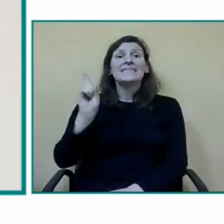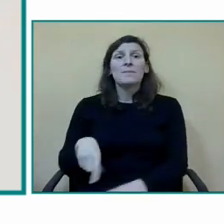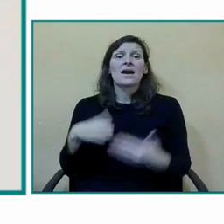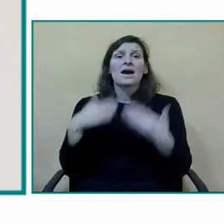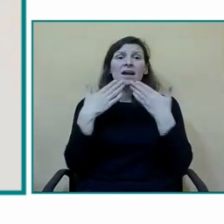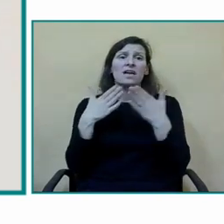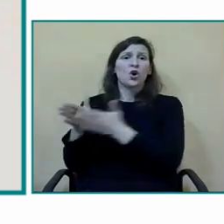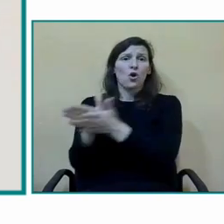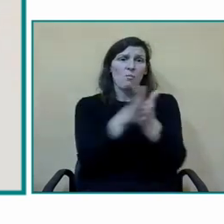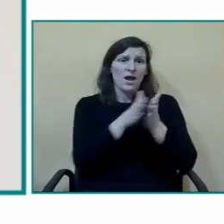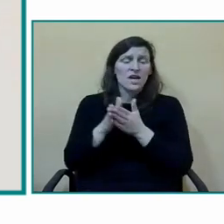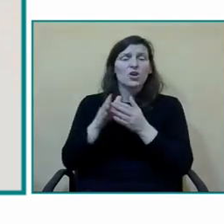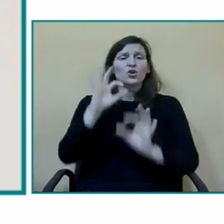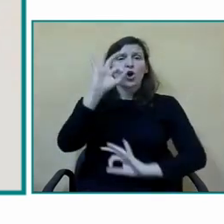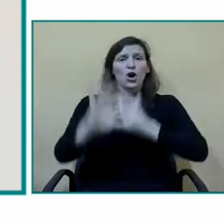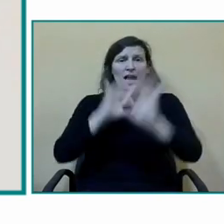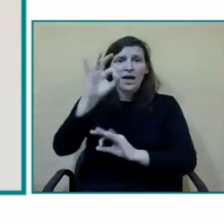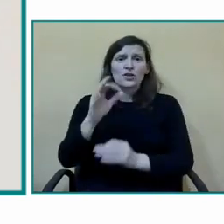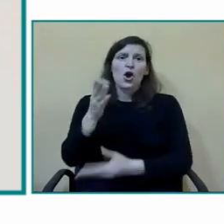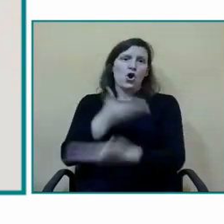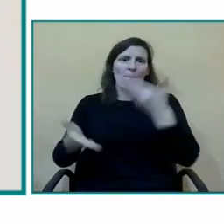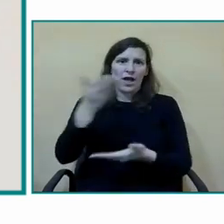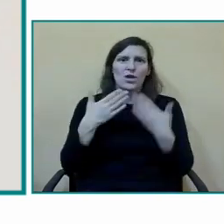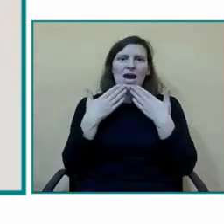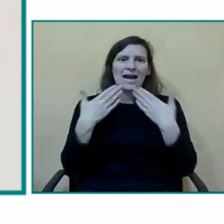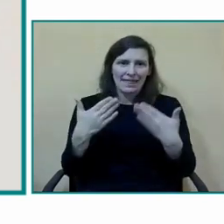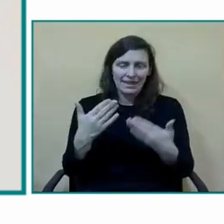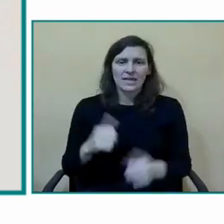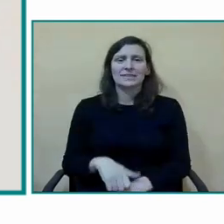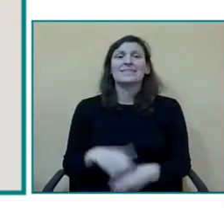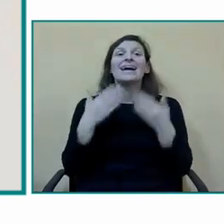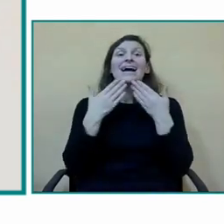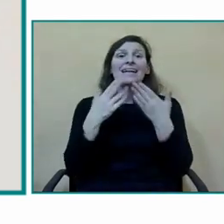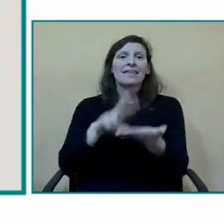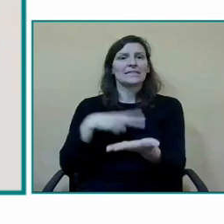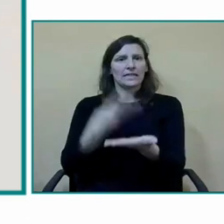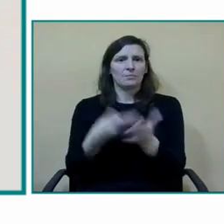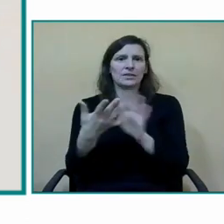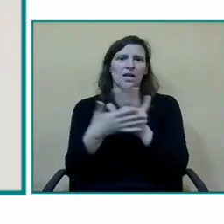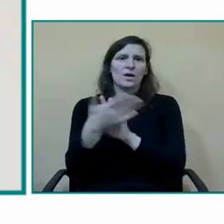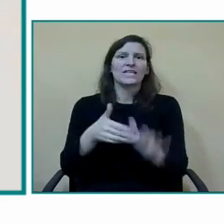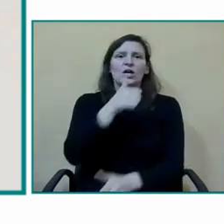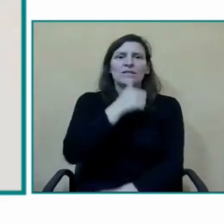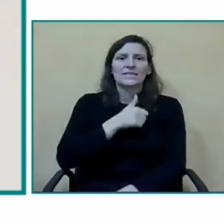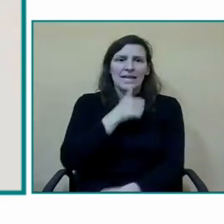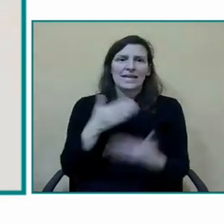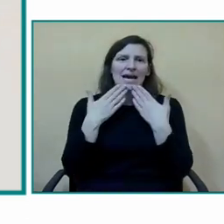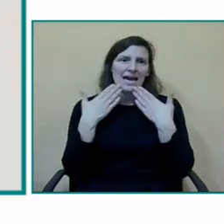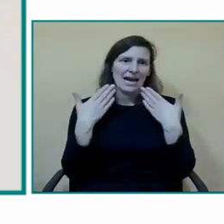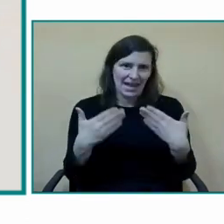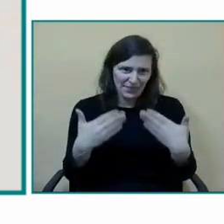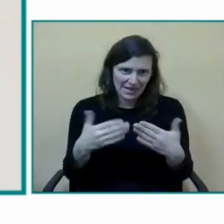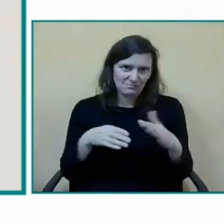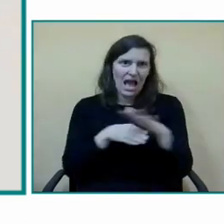que están también detrás Sandra dándonos para que esto también sea accesible a